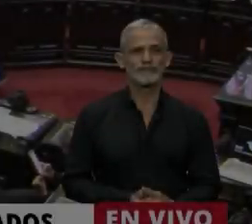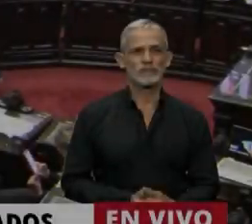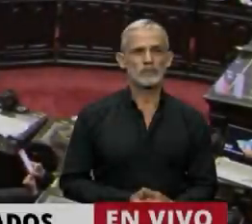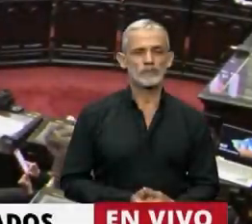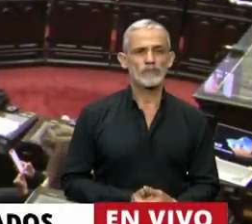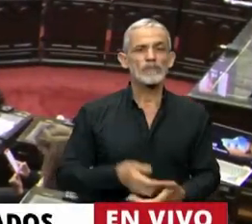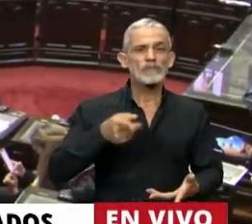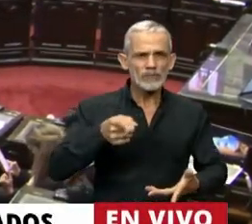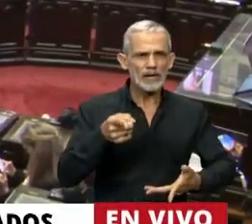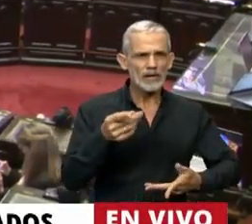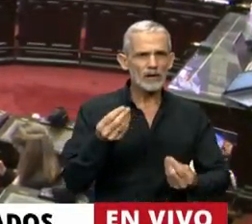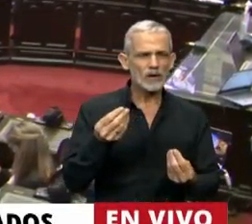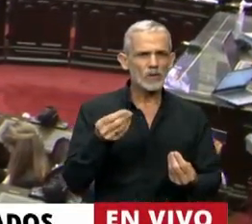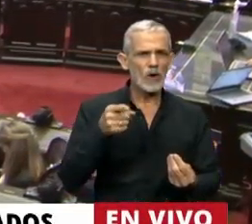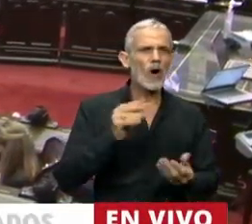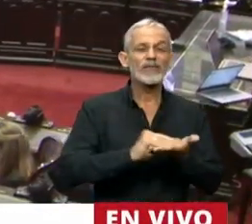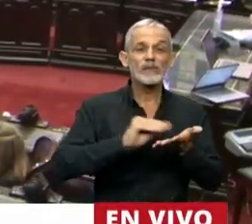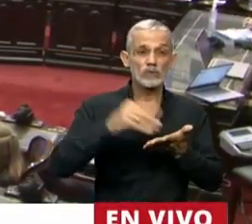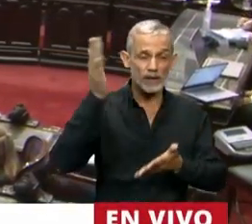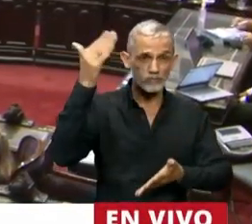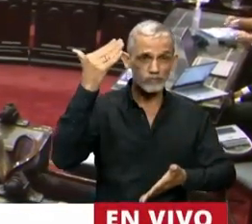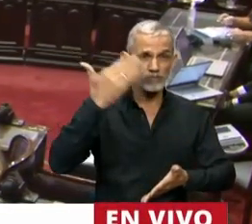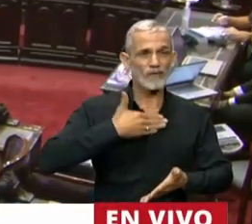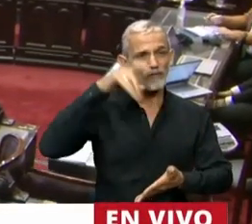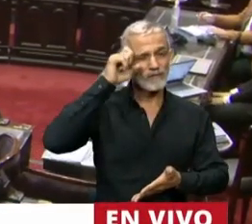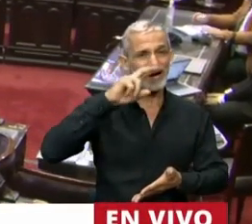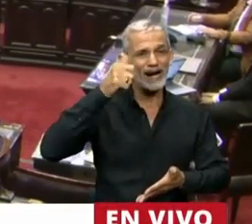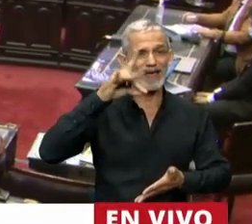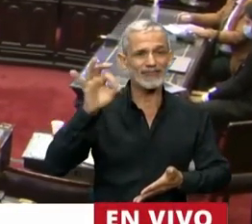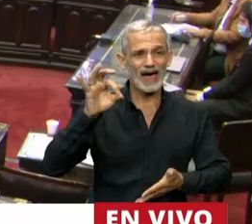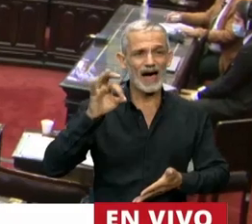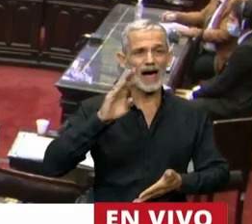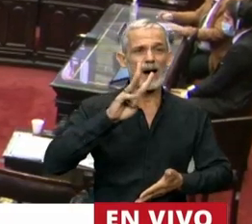Tiene la palabra la diputada Fernanda Vallejos.